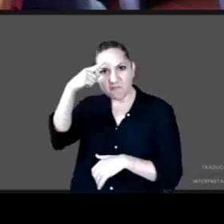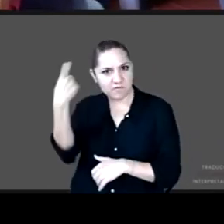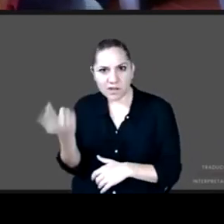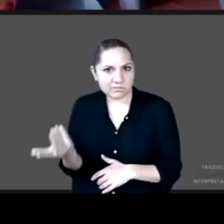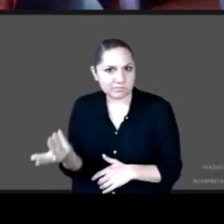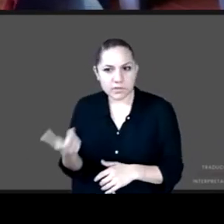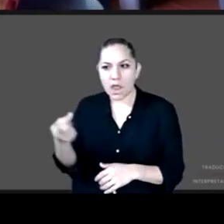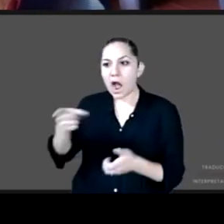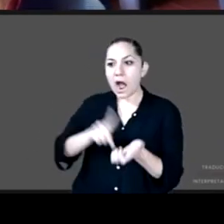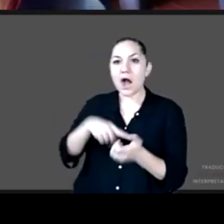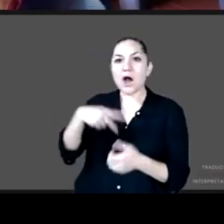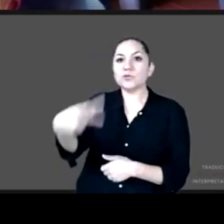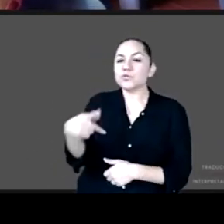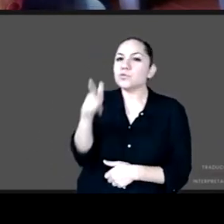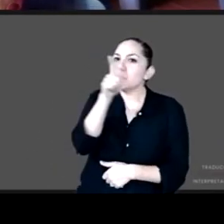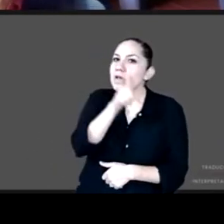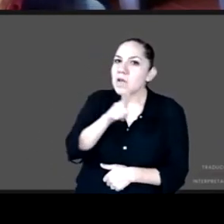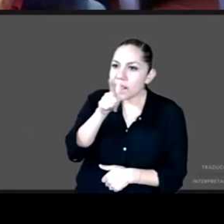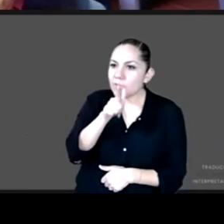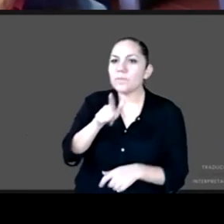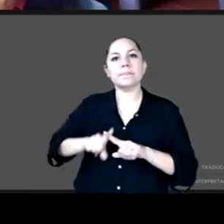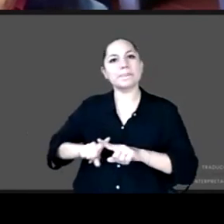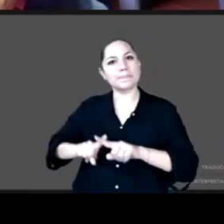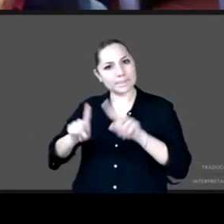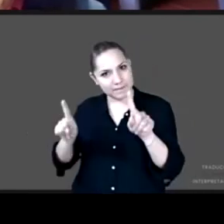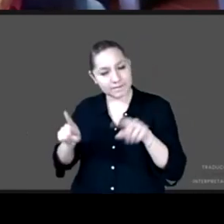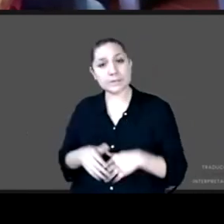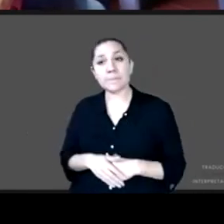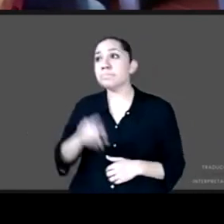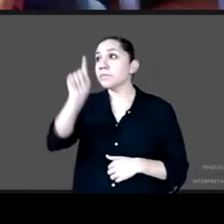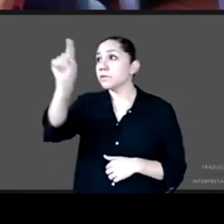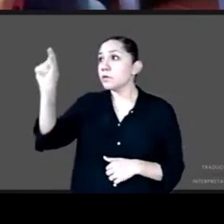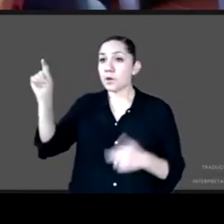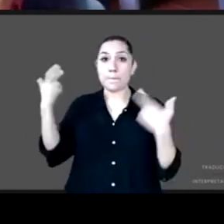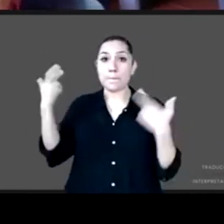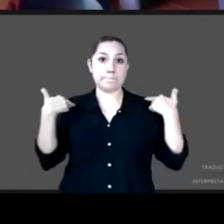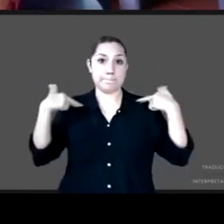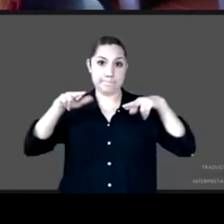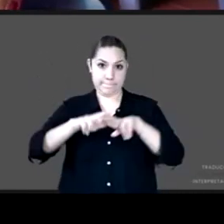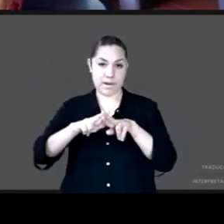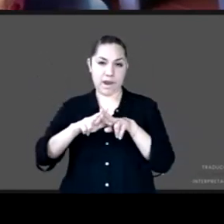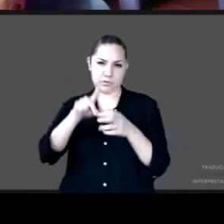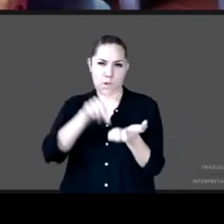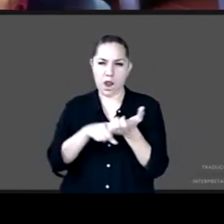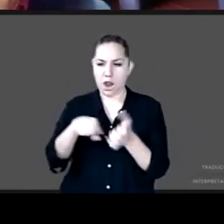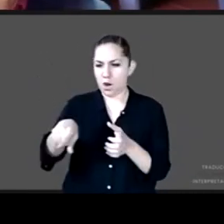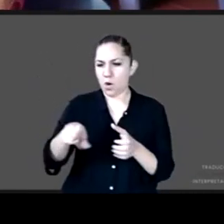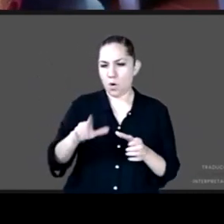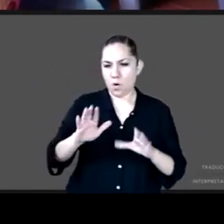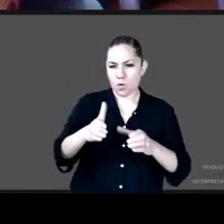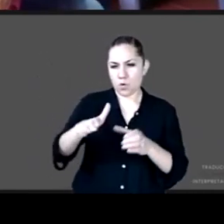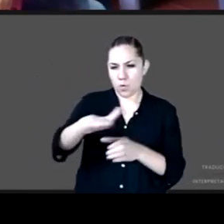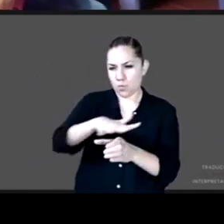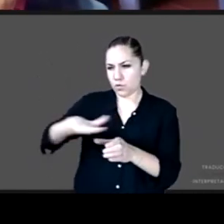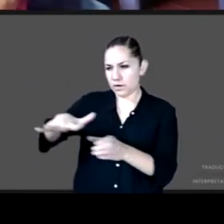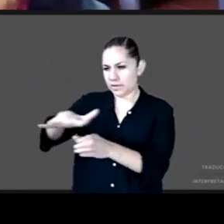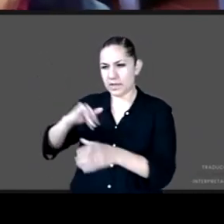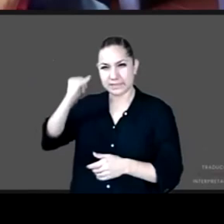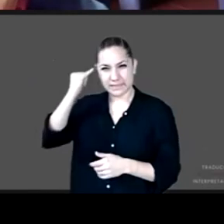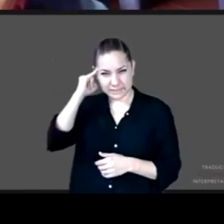maestros, por ejemplo, el promedio en las comunidades indígenas de educación de los maestros no llega al nivel